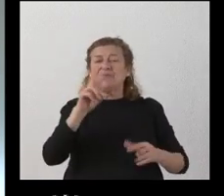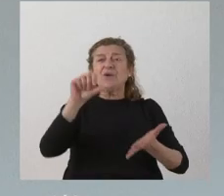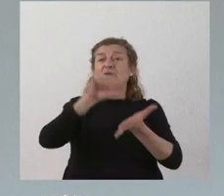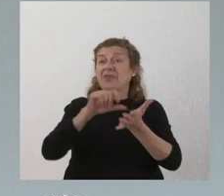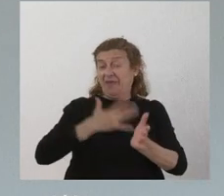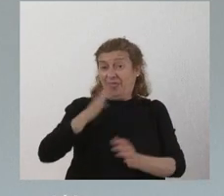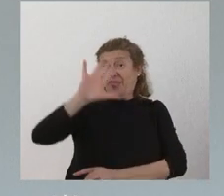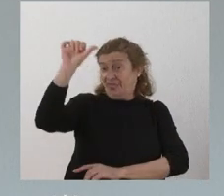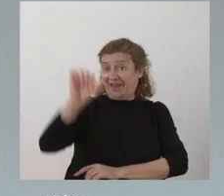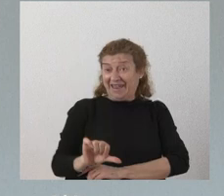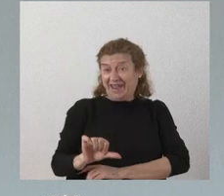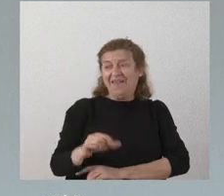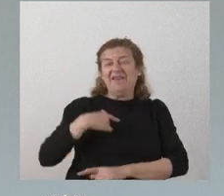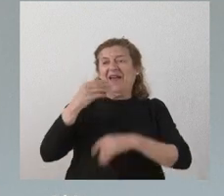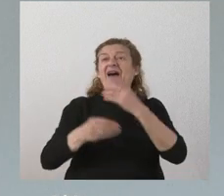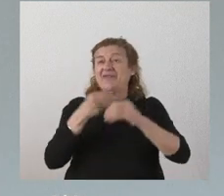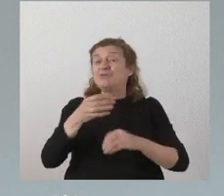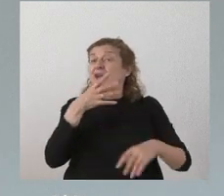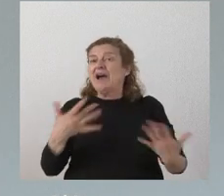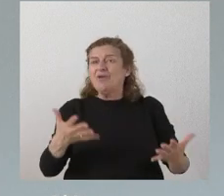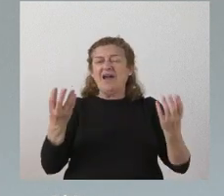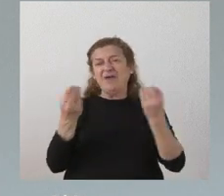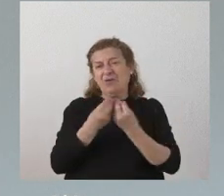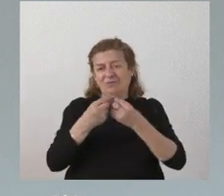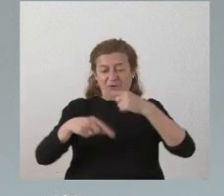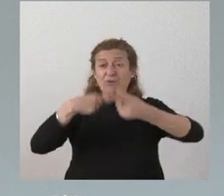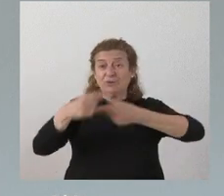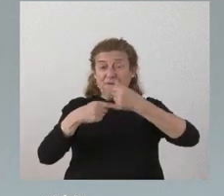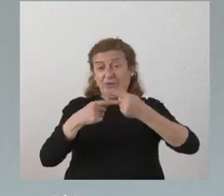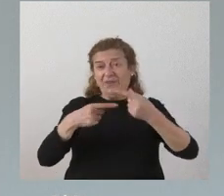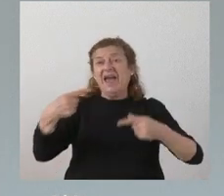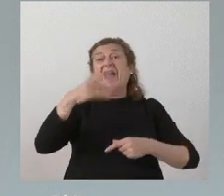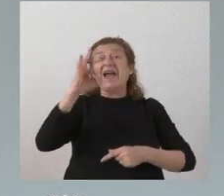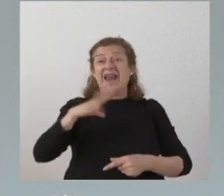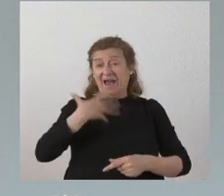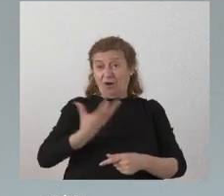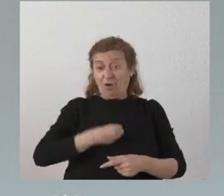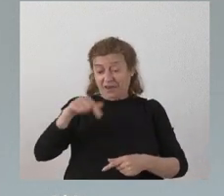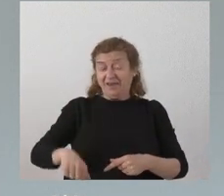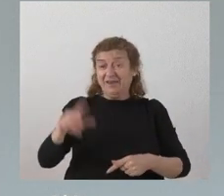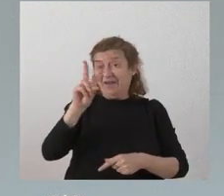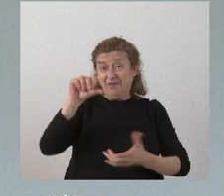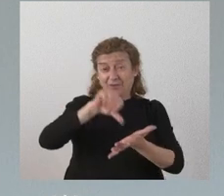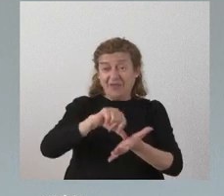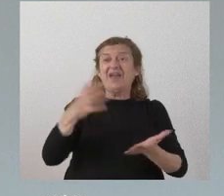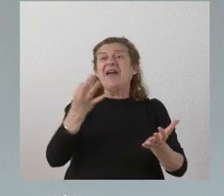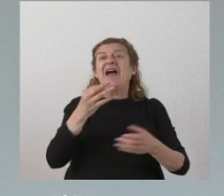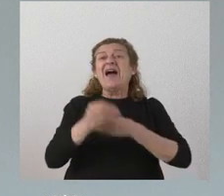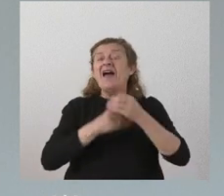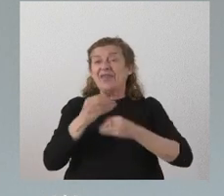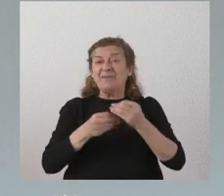y lo que estamos haciendo con la consecución de la gala de los Goyas en nuestra ciudad pues es algo